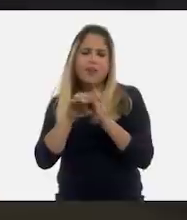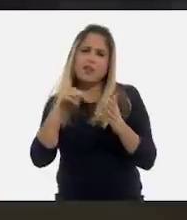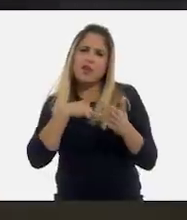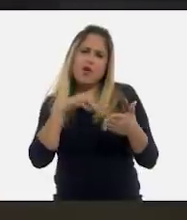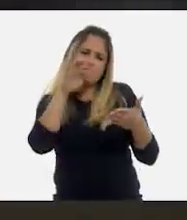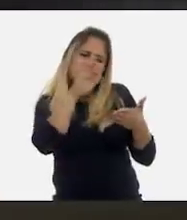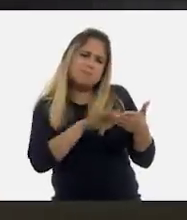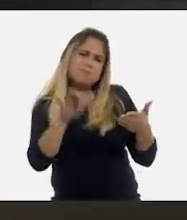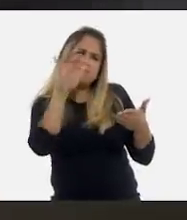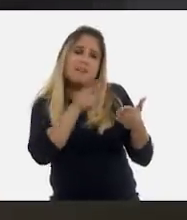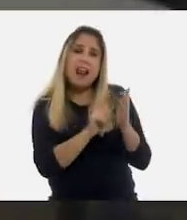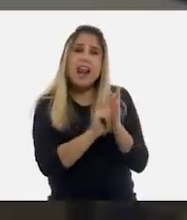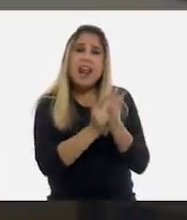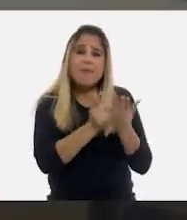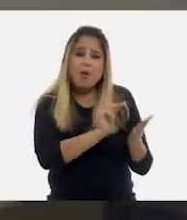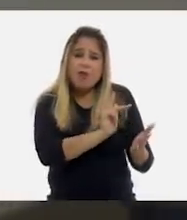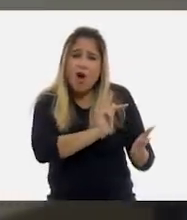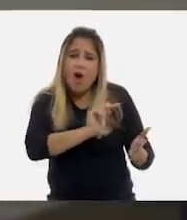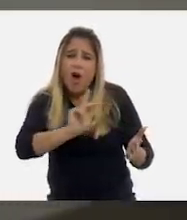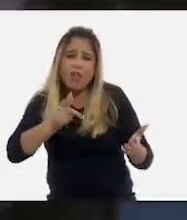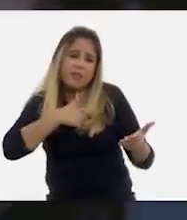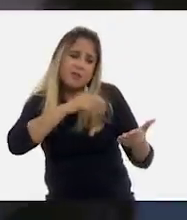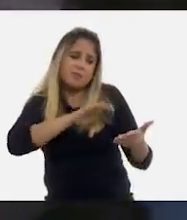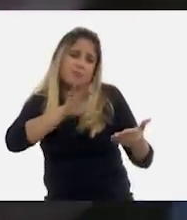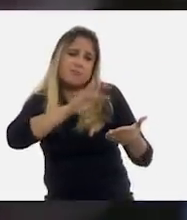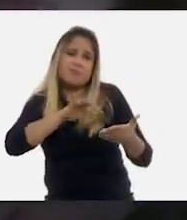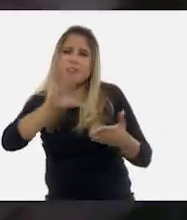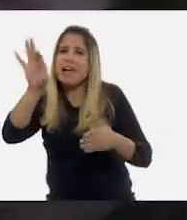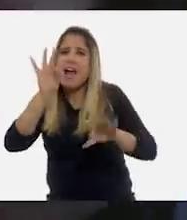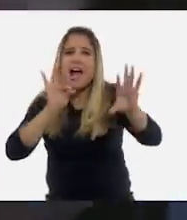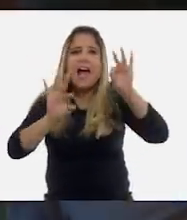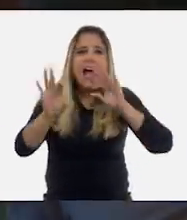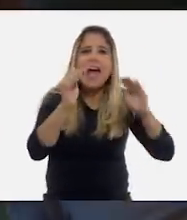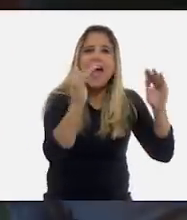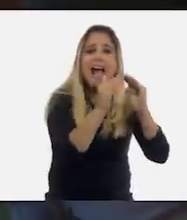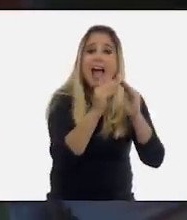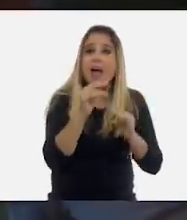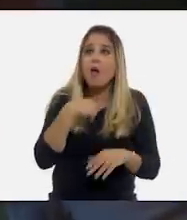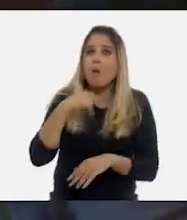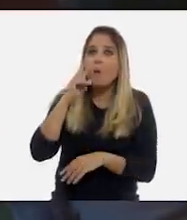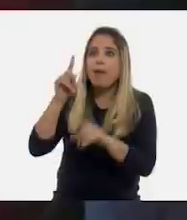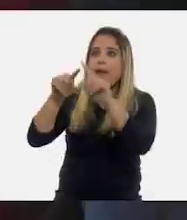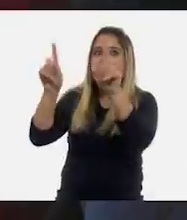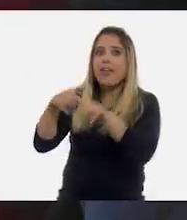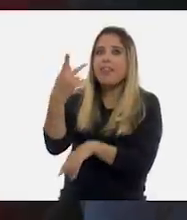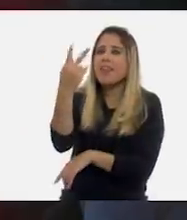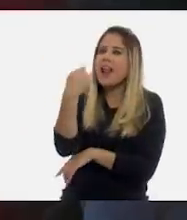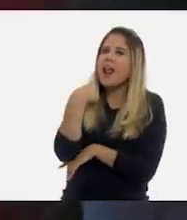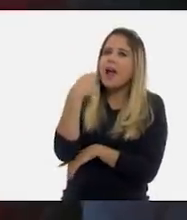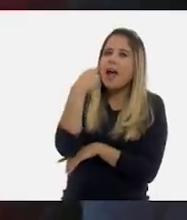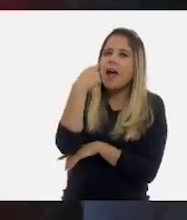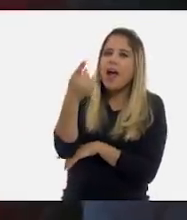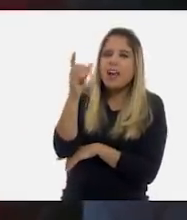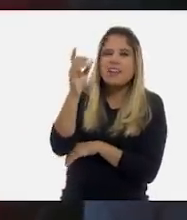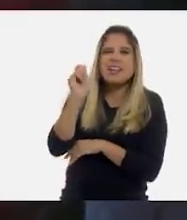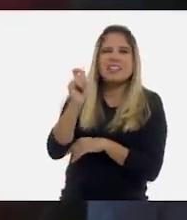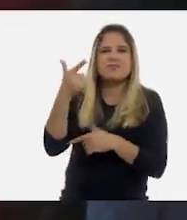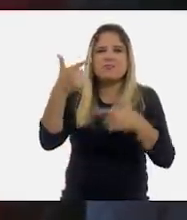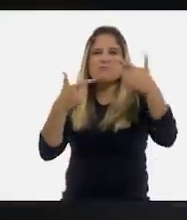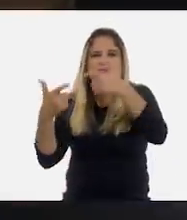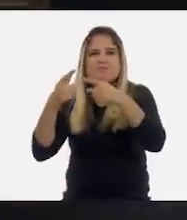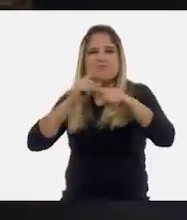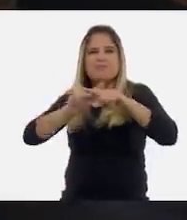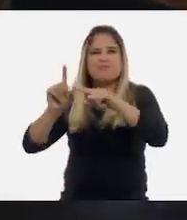todos los libros que encontraba en casa. O cuando me sentaba frente a la tele para ver programas de ciencia ficción.